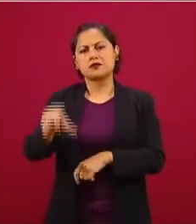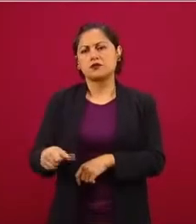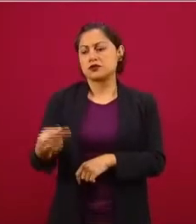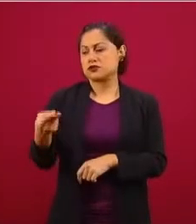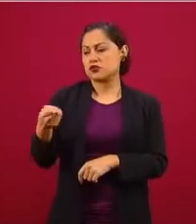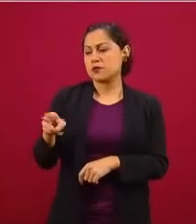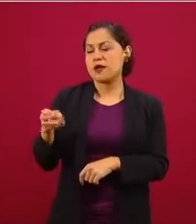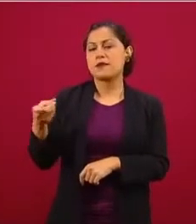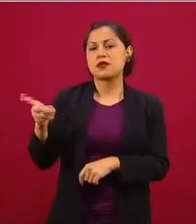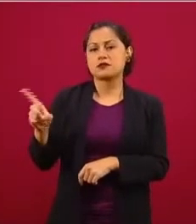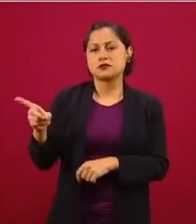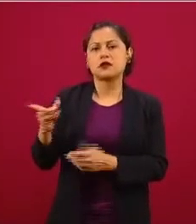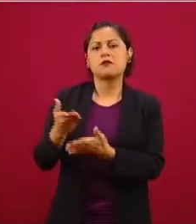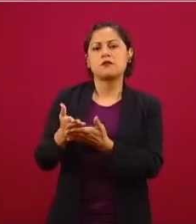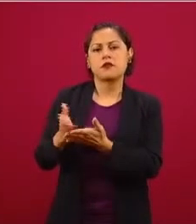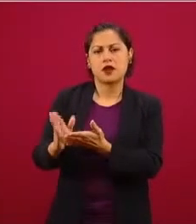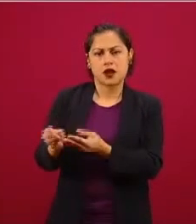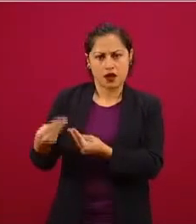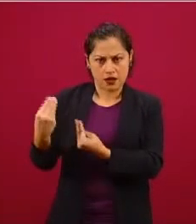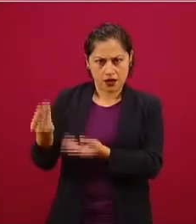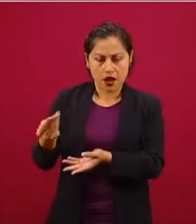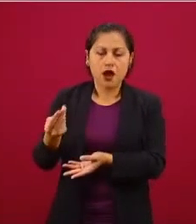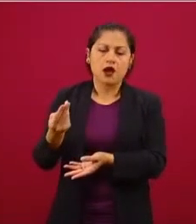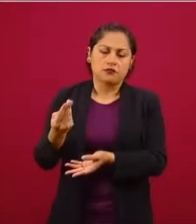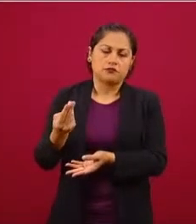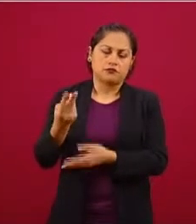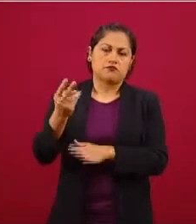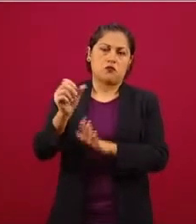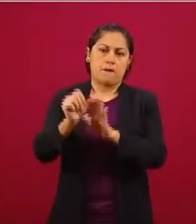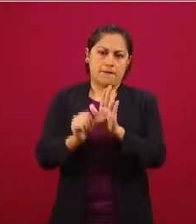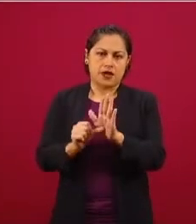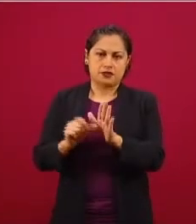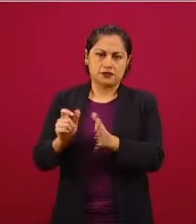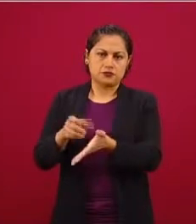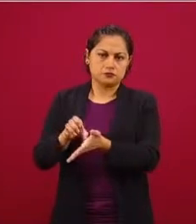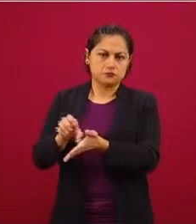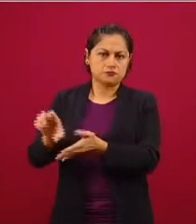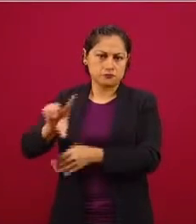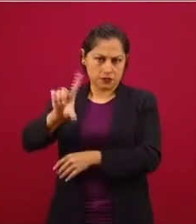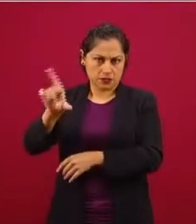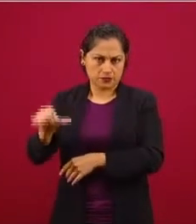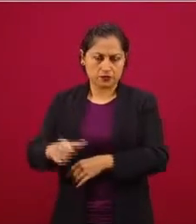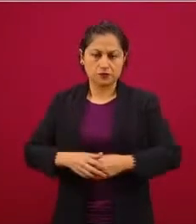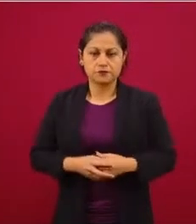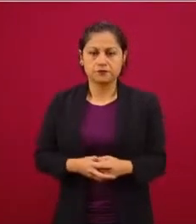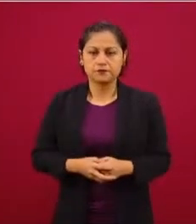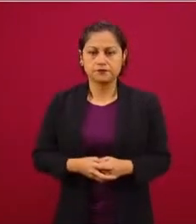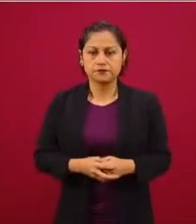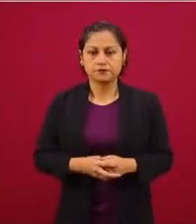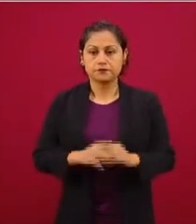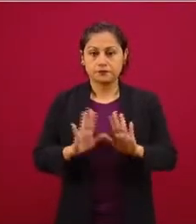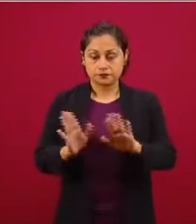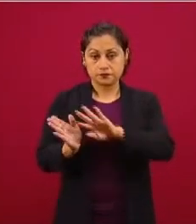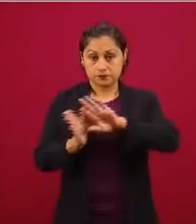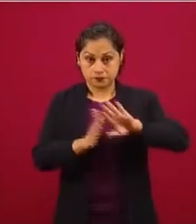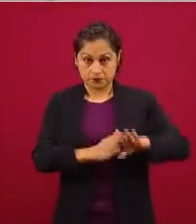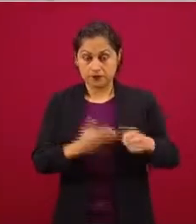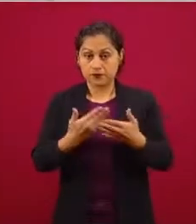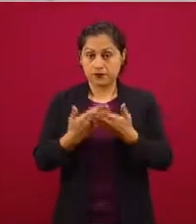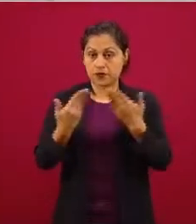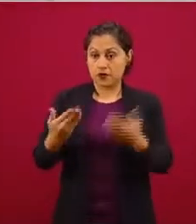un bimestre. Entonces, vamos a que tanto María Luisa como